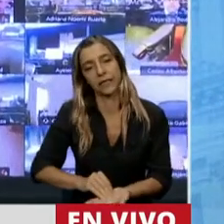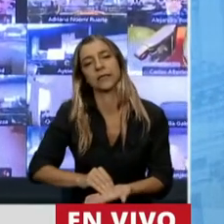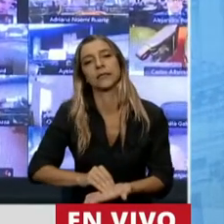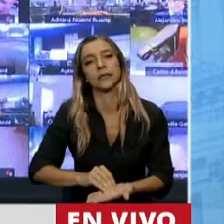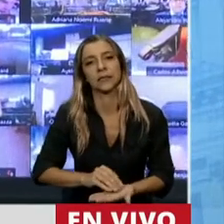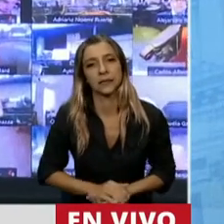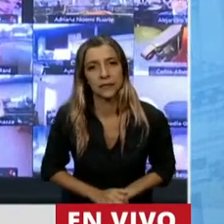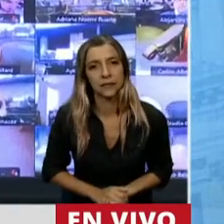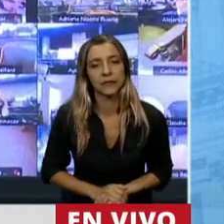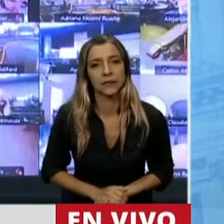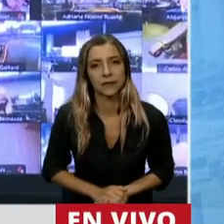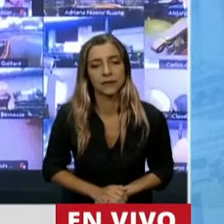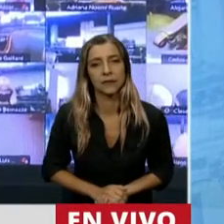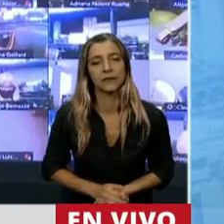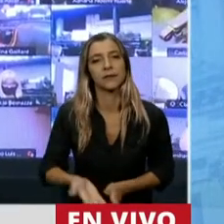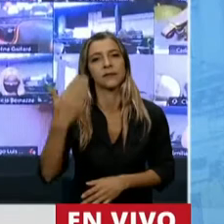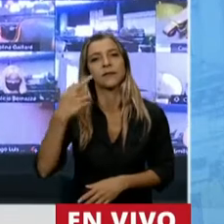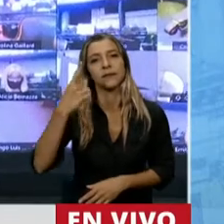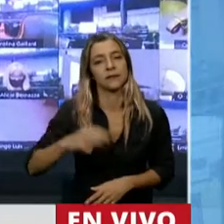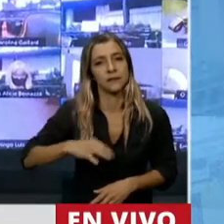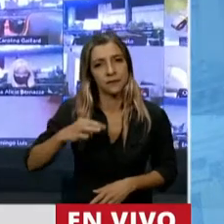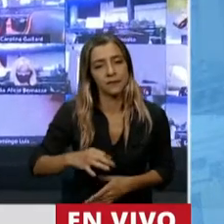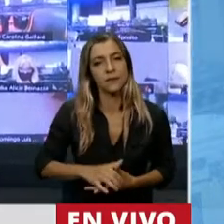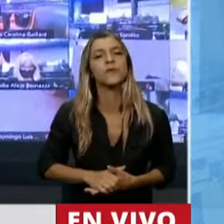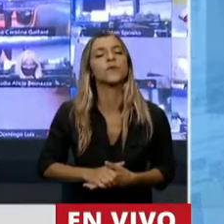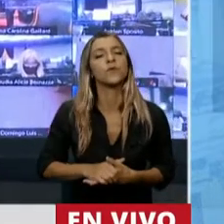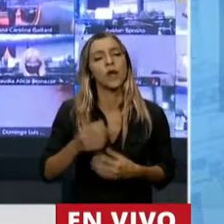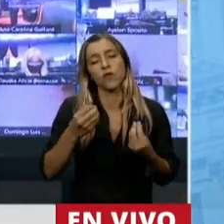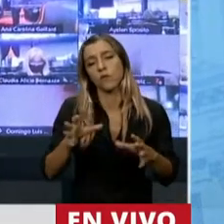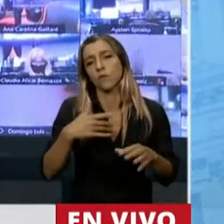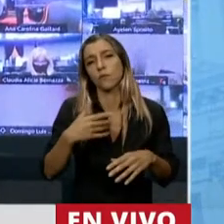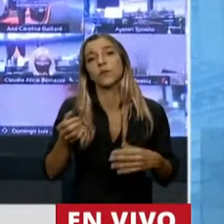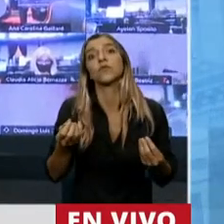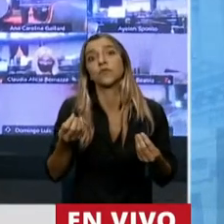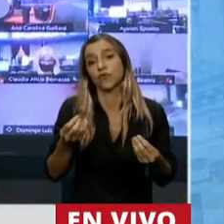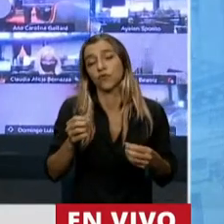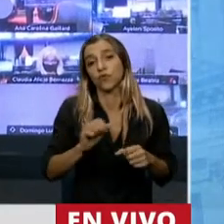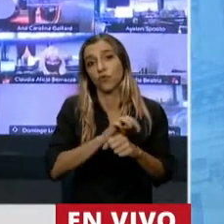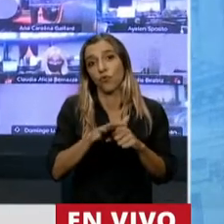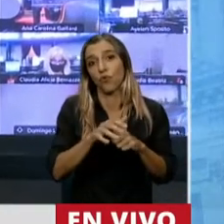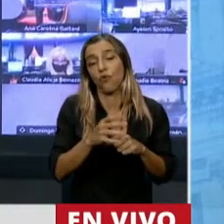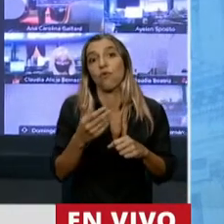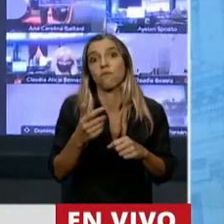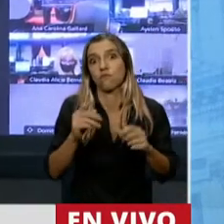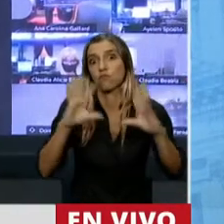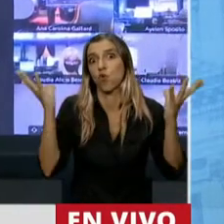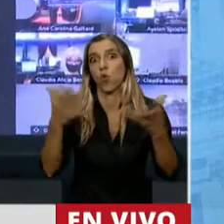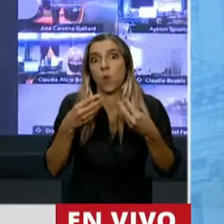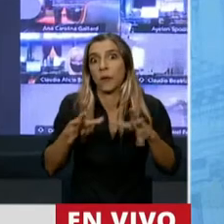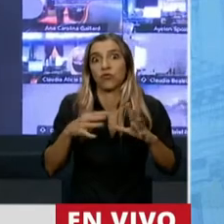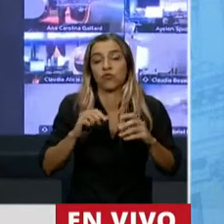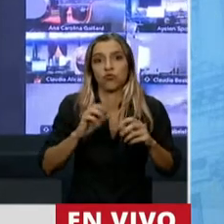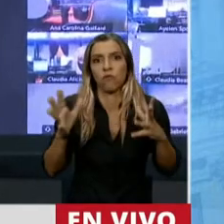Hace un año, precisamente, aparecía el COVID-19 en el mundo. Muchos países tomaron